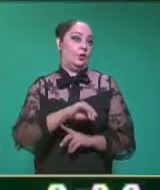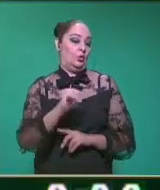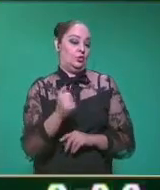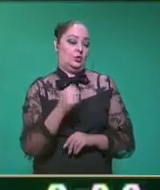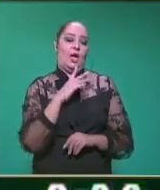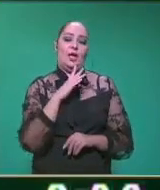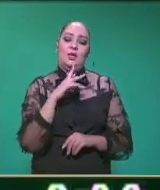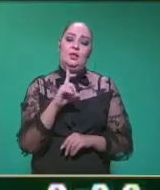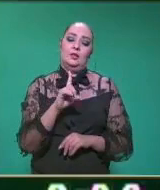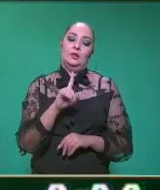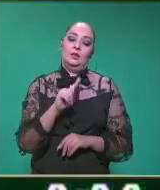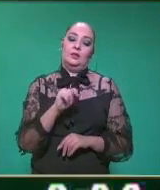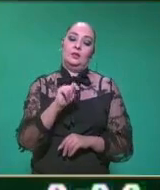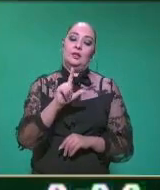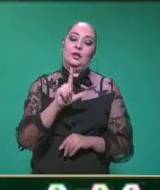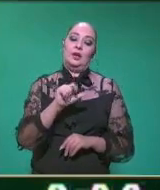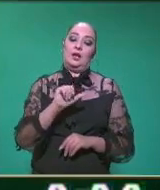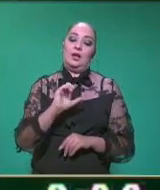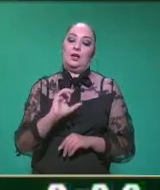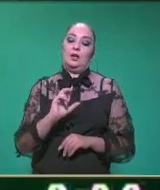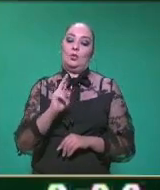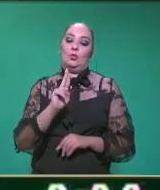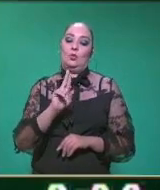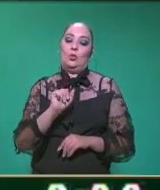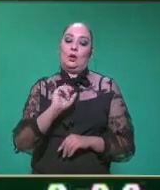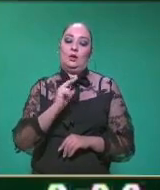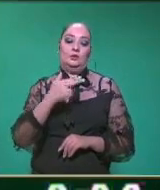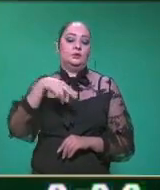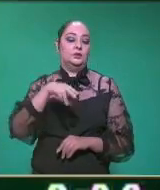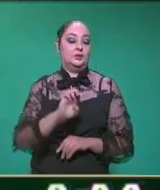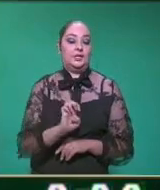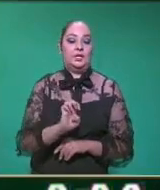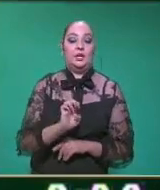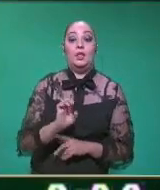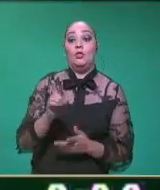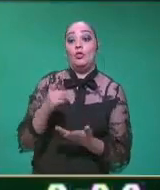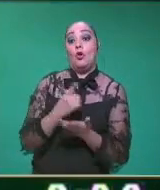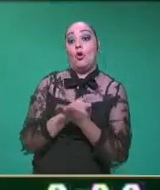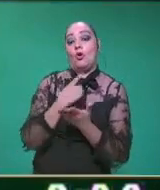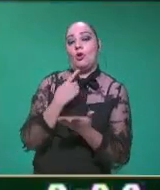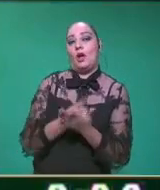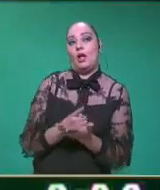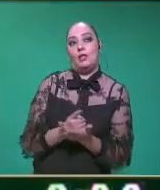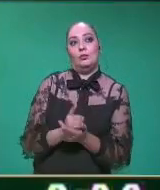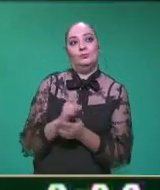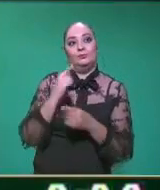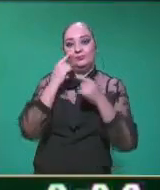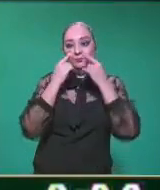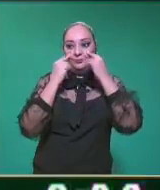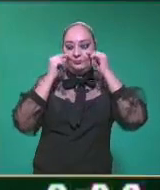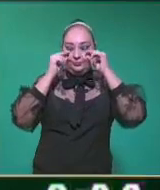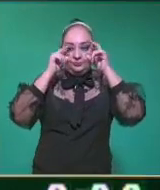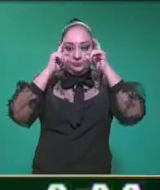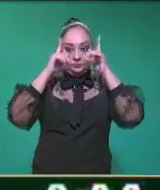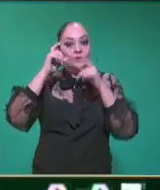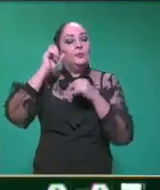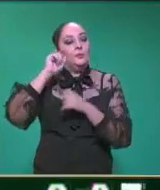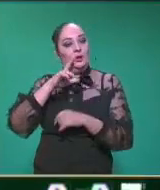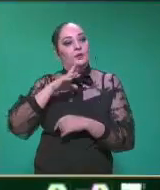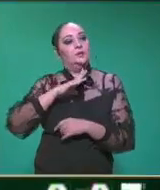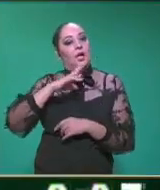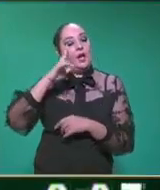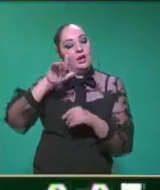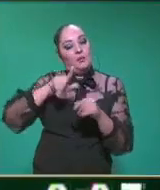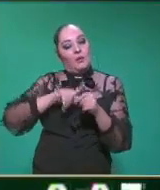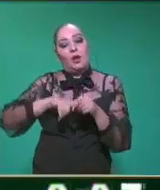dorado, que también está más al sur del país, podemos ver sus ojos grandes, todos nos indican que también es un animal nocturno, como